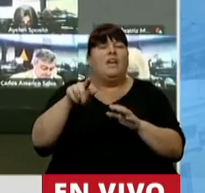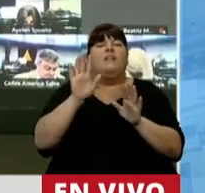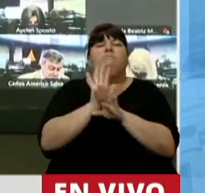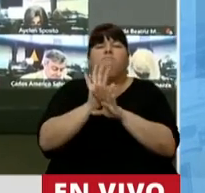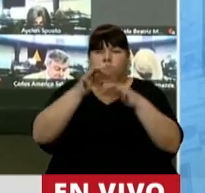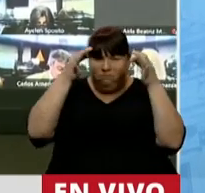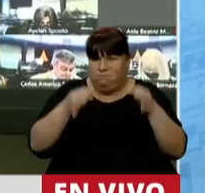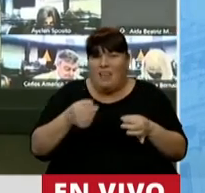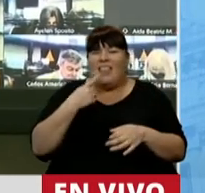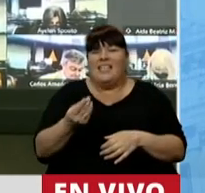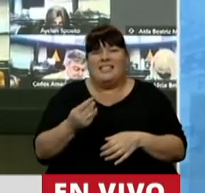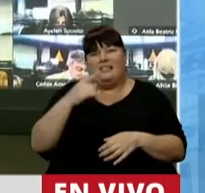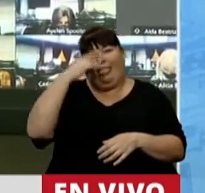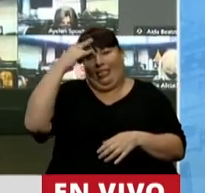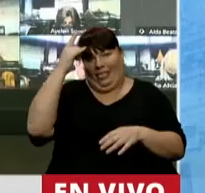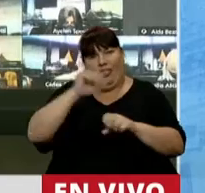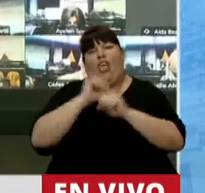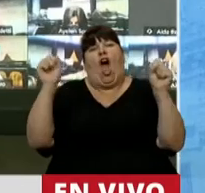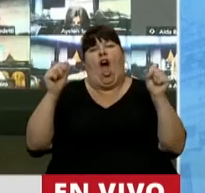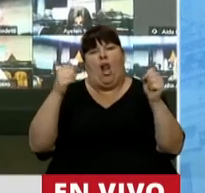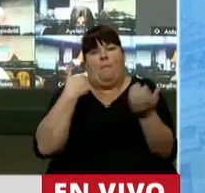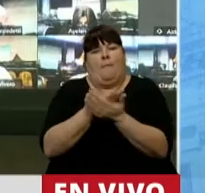llama literalmente improvisación.